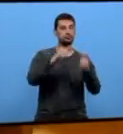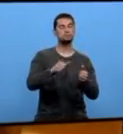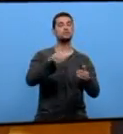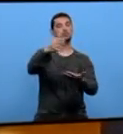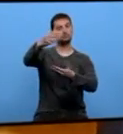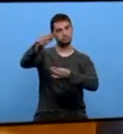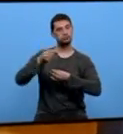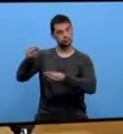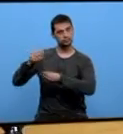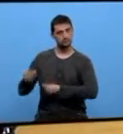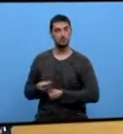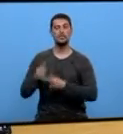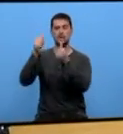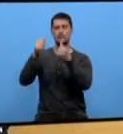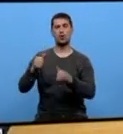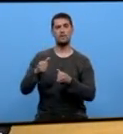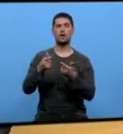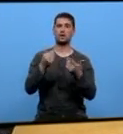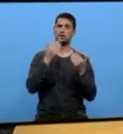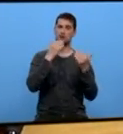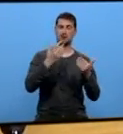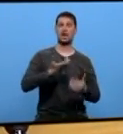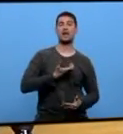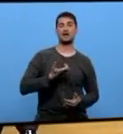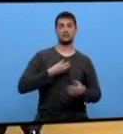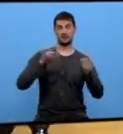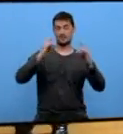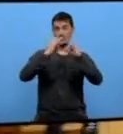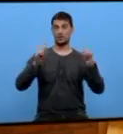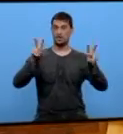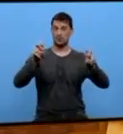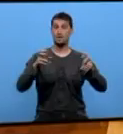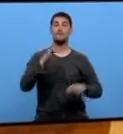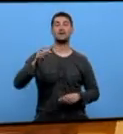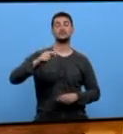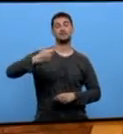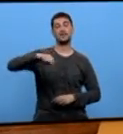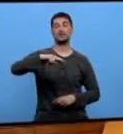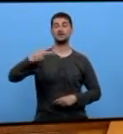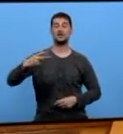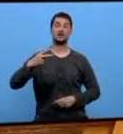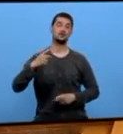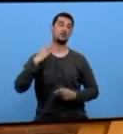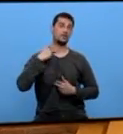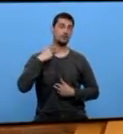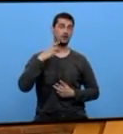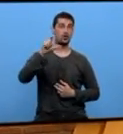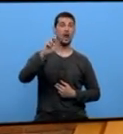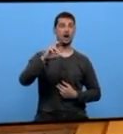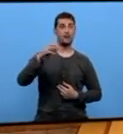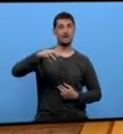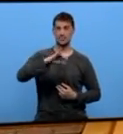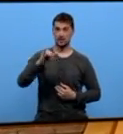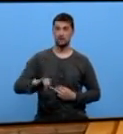Ponte Nova os seus diplomas acreditativos da MAM do alcalde Ponte Noves e a vicepresidenta segunda da Deputación. A responsable provincial